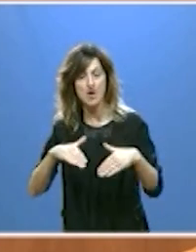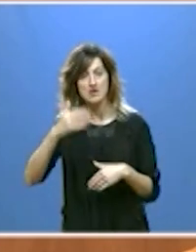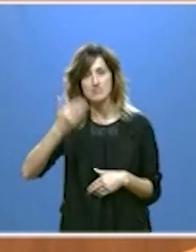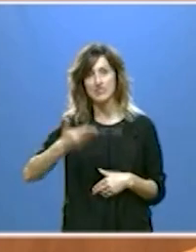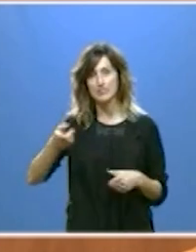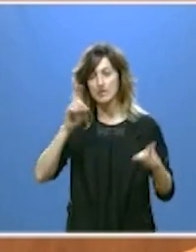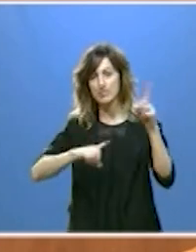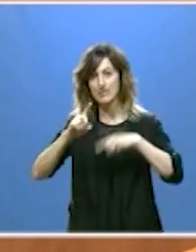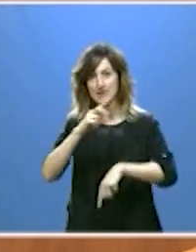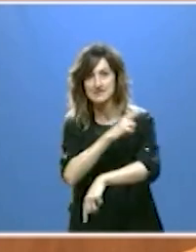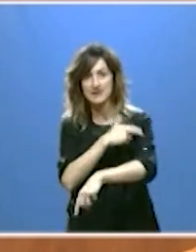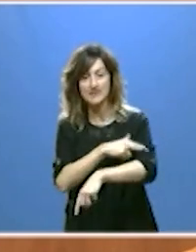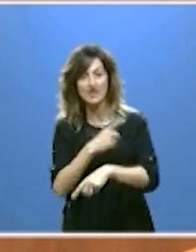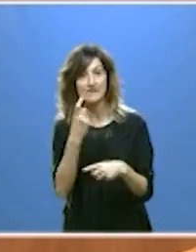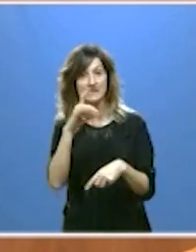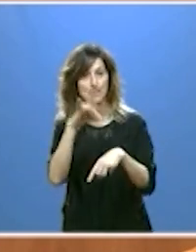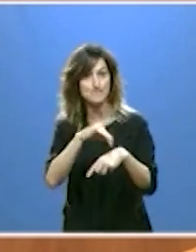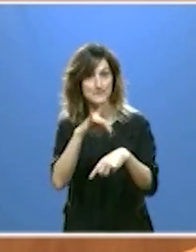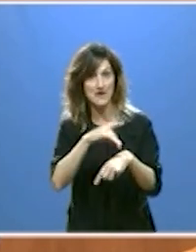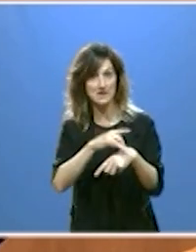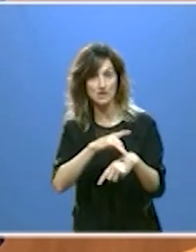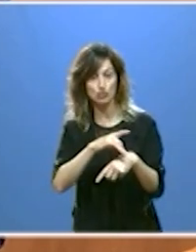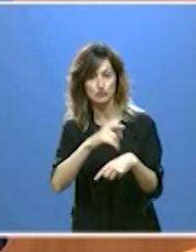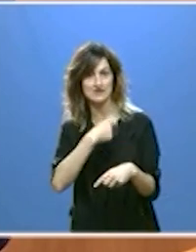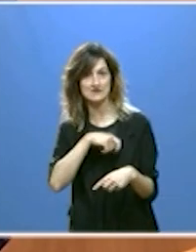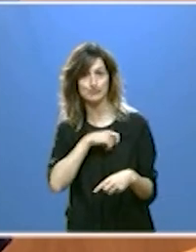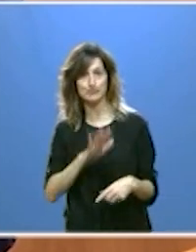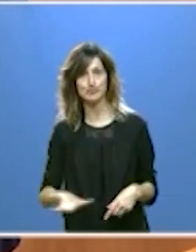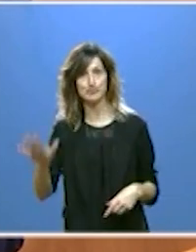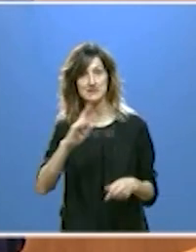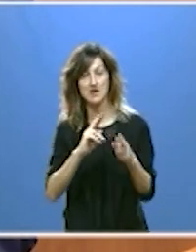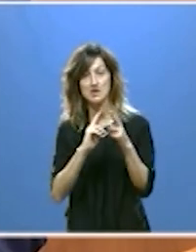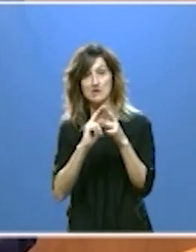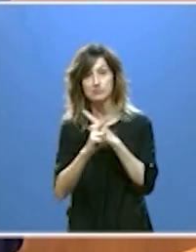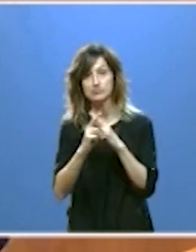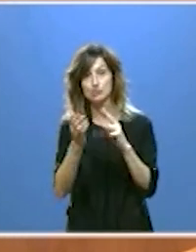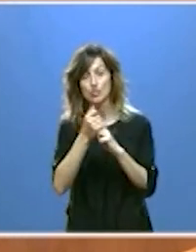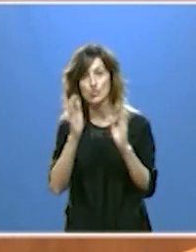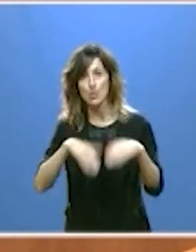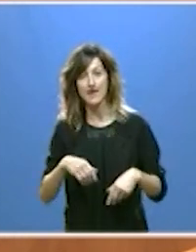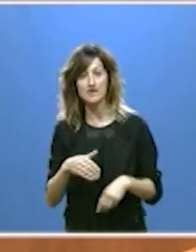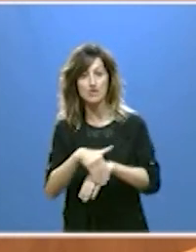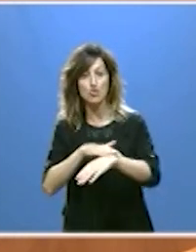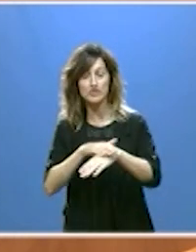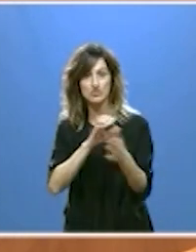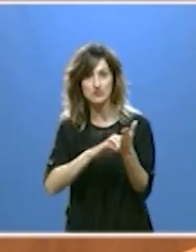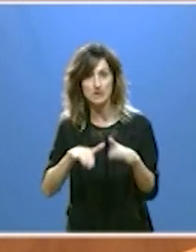que tiene la sanidad, que es la falta de médicos en España. El Gobierno de Castilla y León está firmemente comprometido con